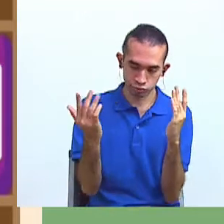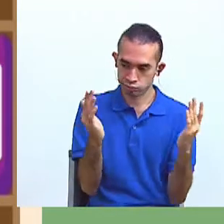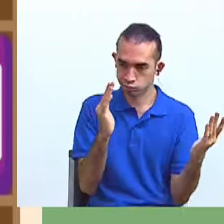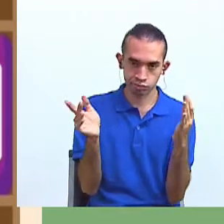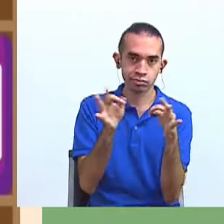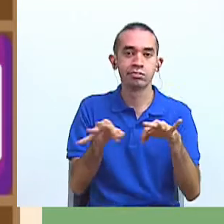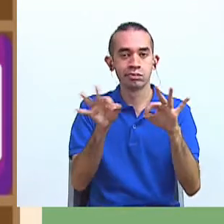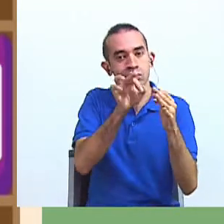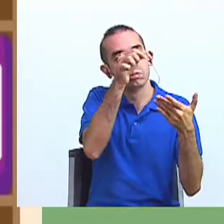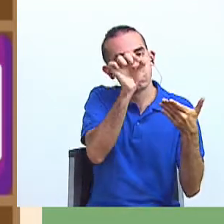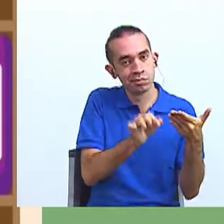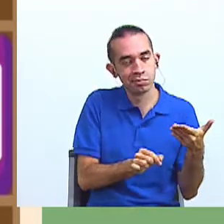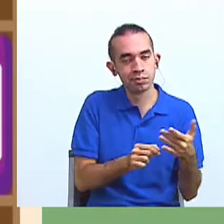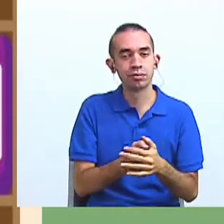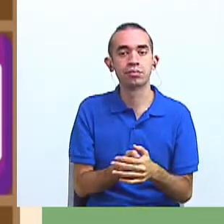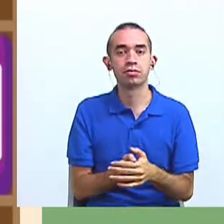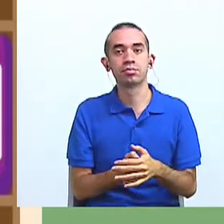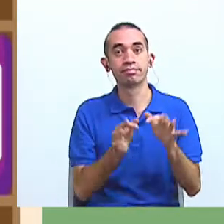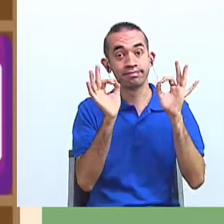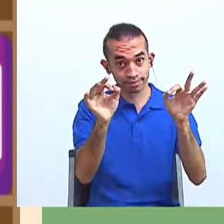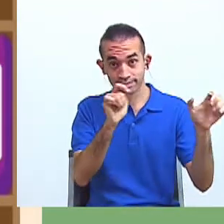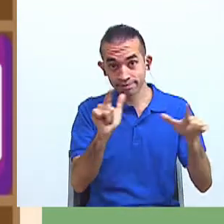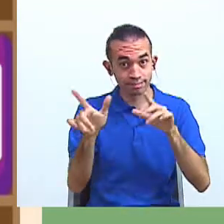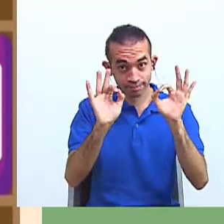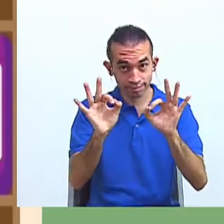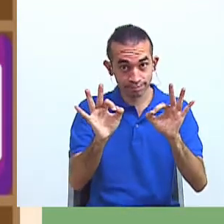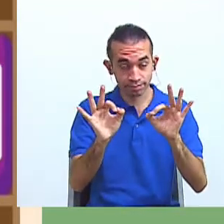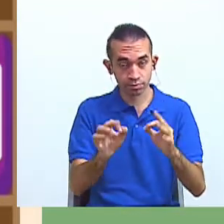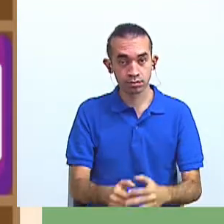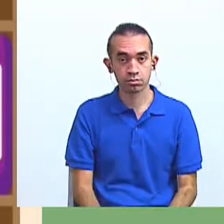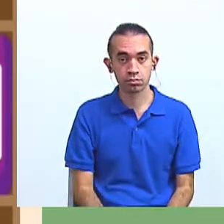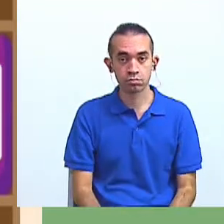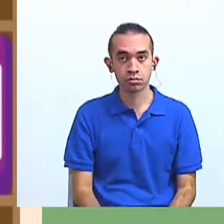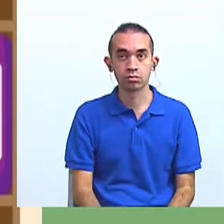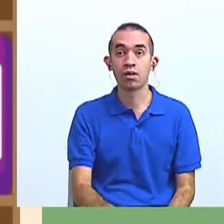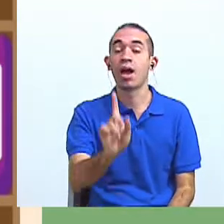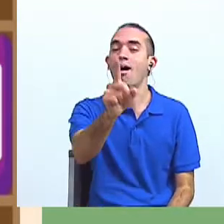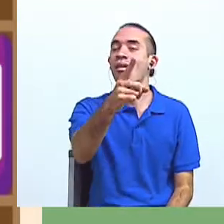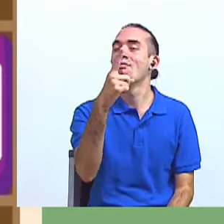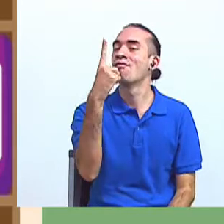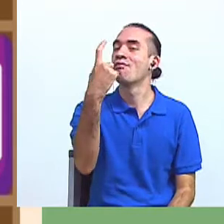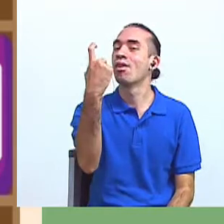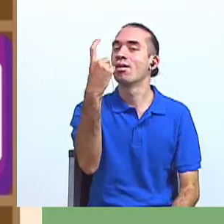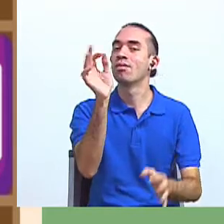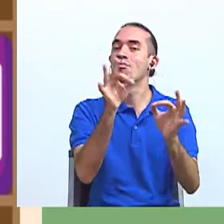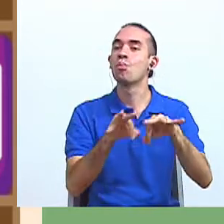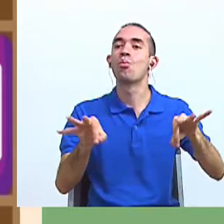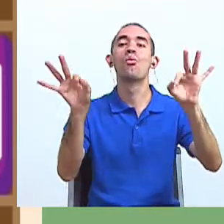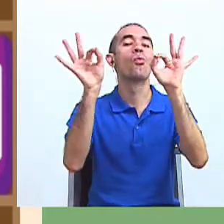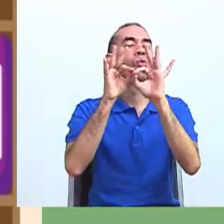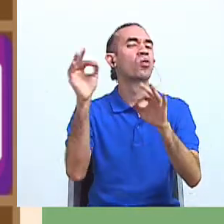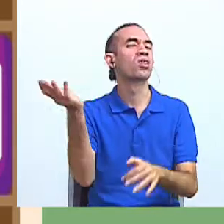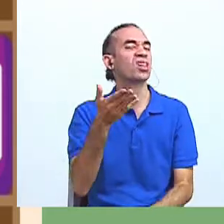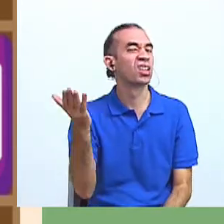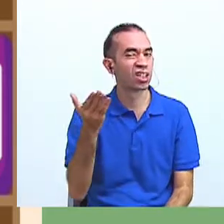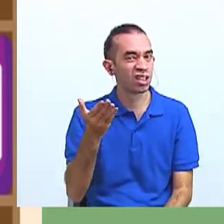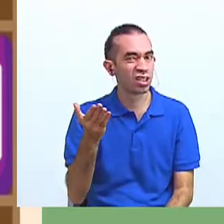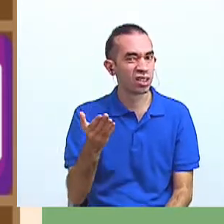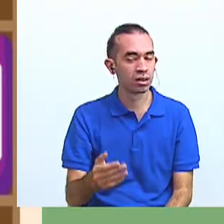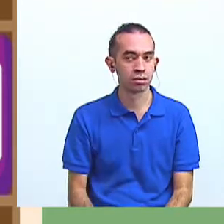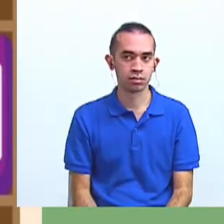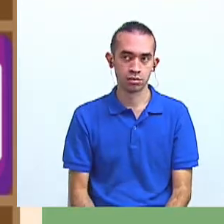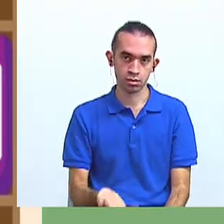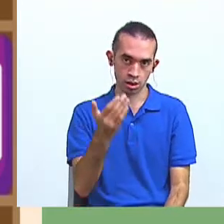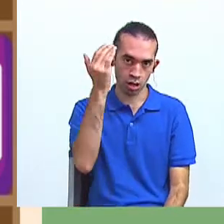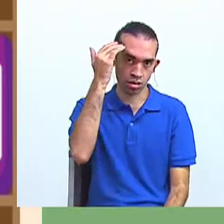importante. ¿Estamos listos? No, no, no, nos falta algo muy importante. Sí,